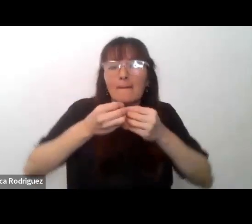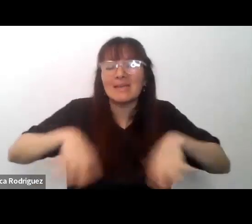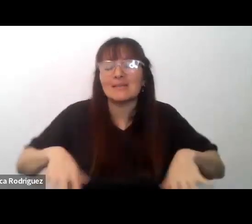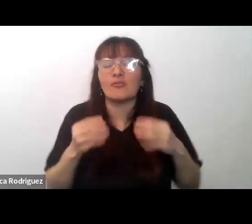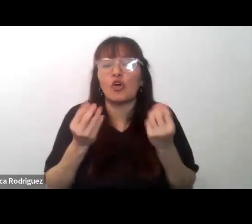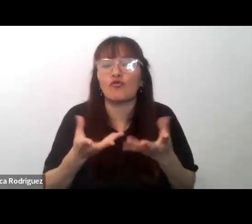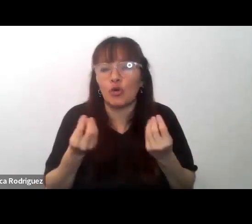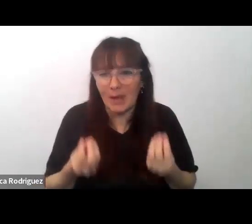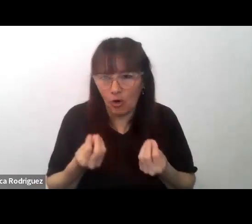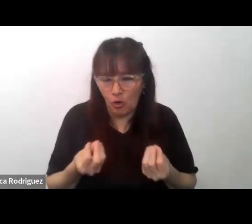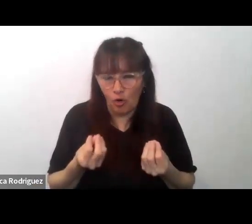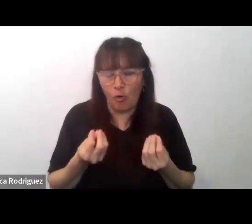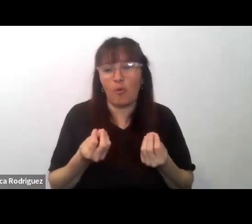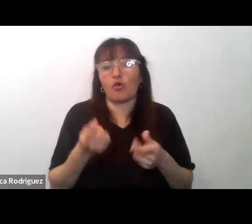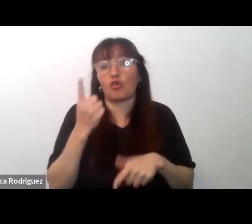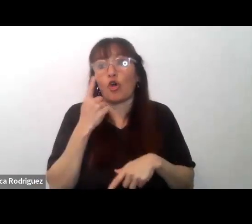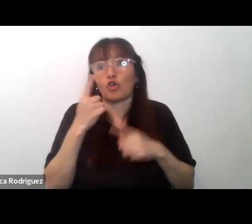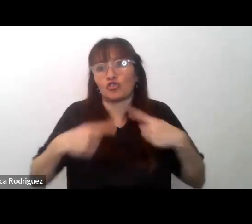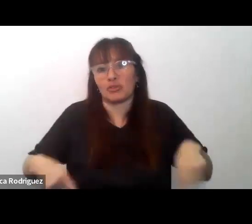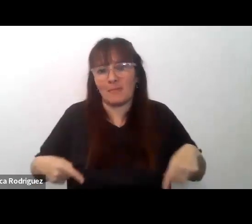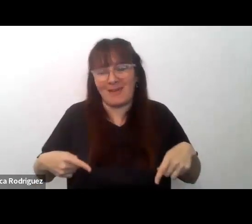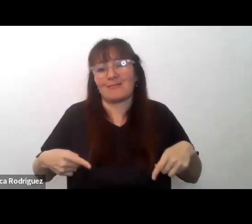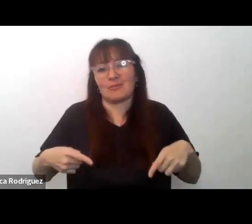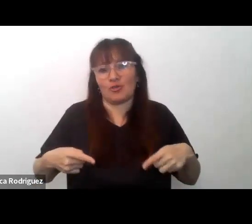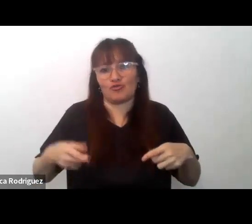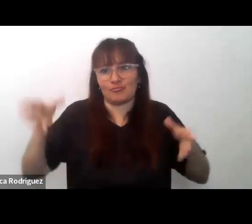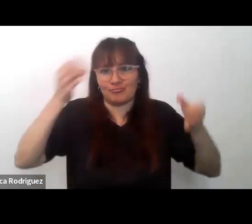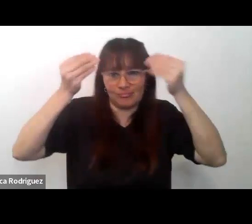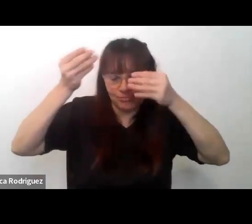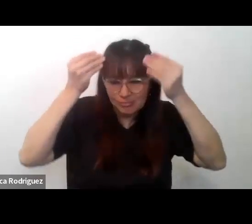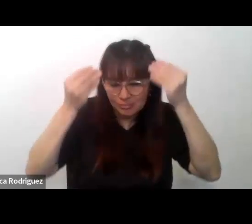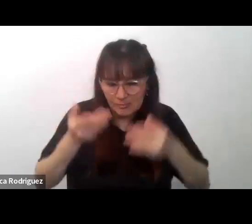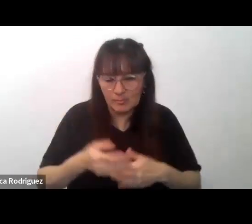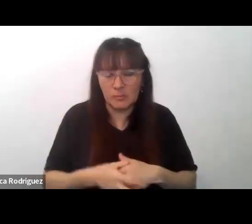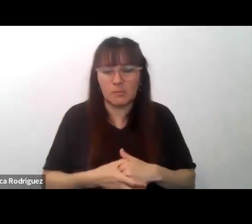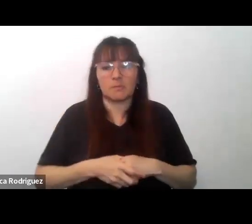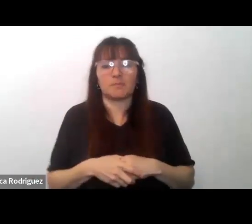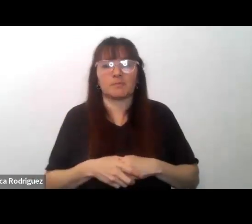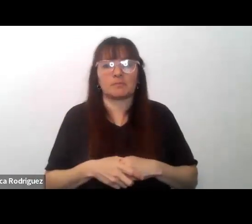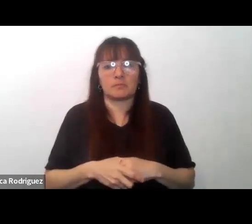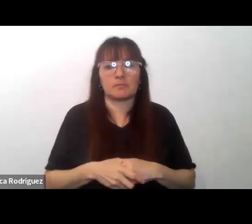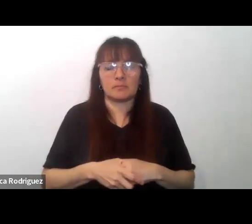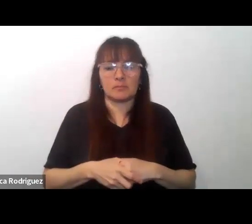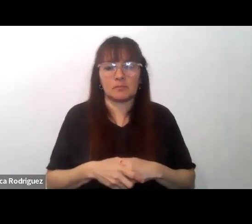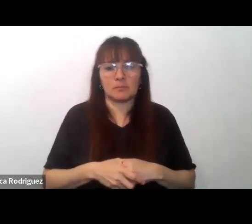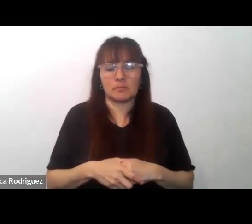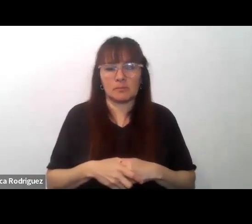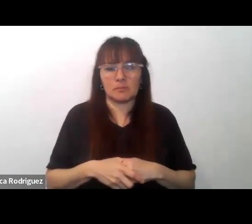aplicación de esas competencias en sí mismos antes de movilizarlas en sus